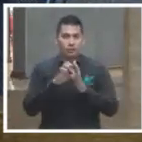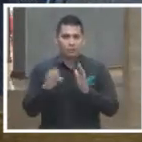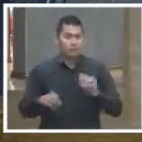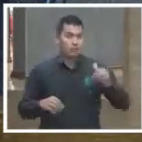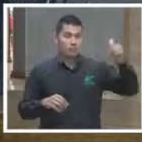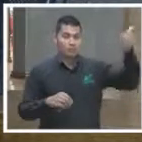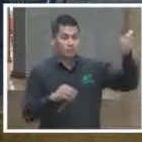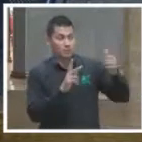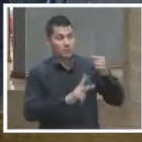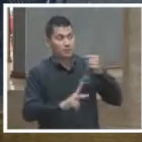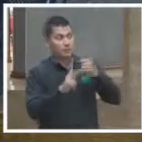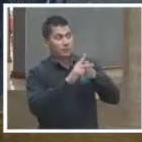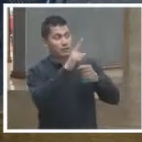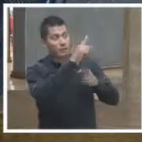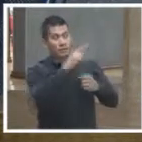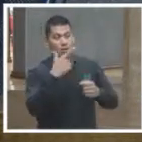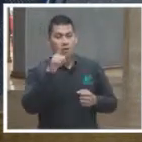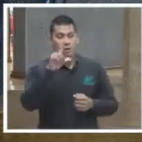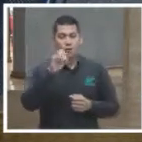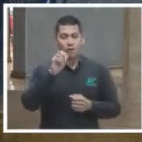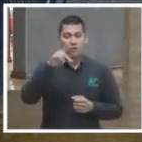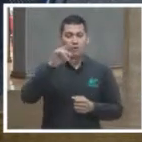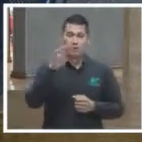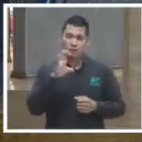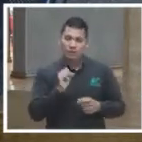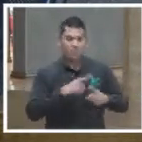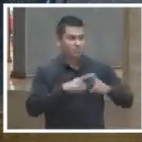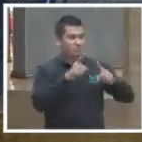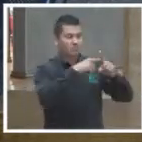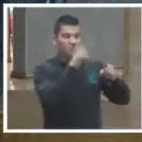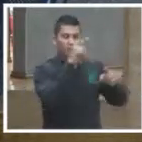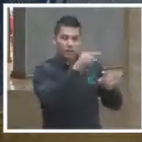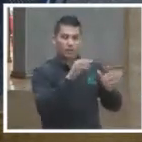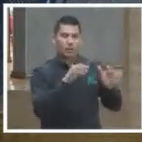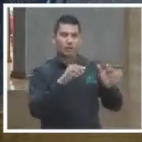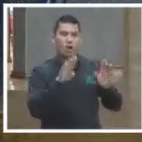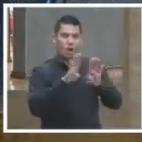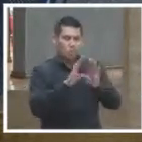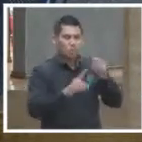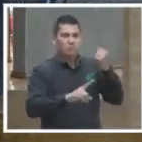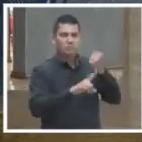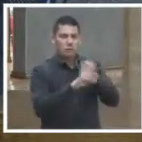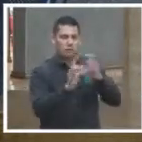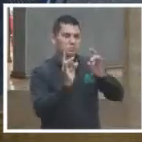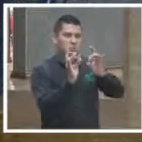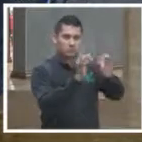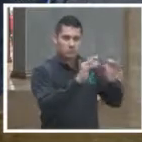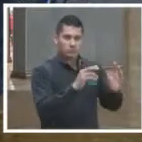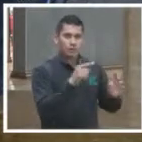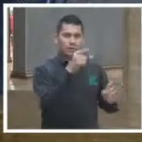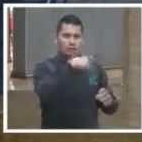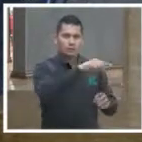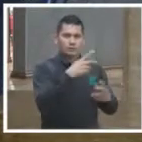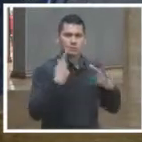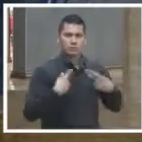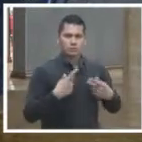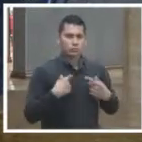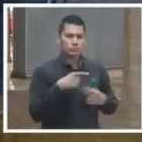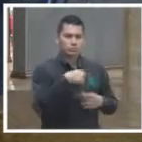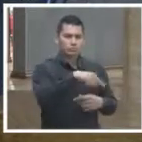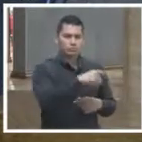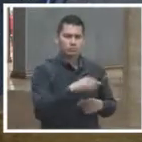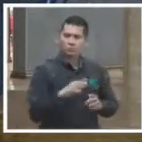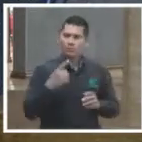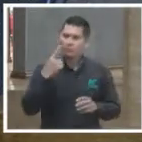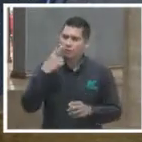en algún momento, cuando hubo una huelga muy grande del periódico principal, hay el Times, que la gente decía, ¿te has fijado cómo hay